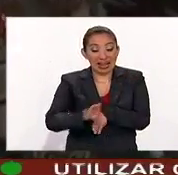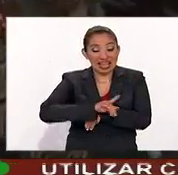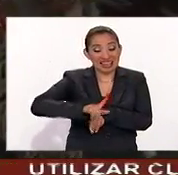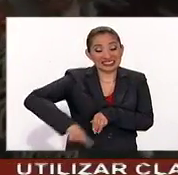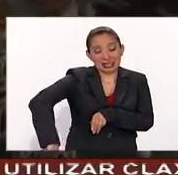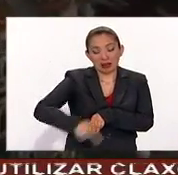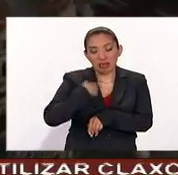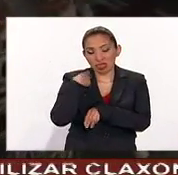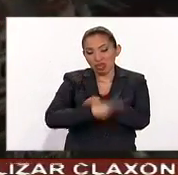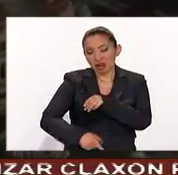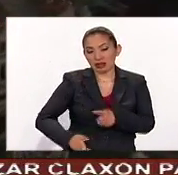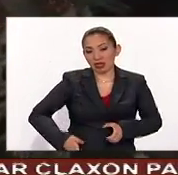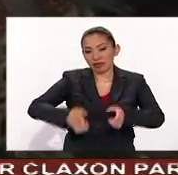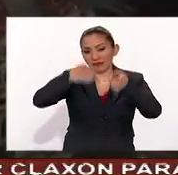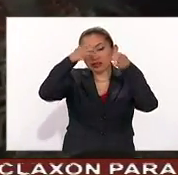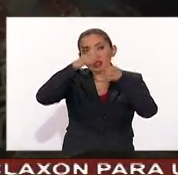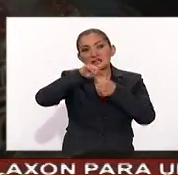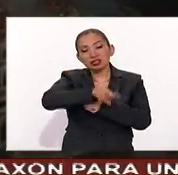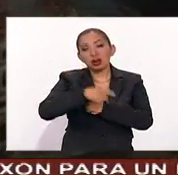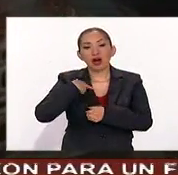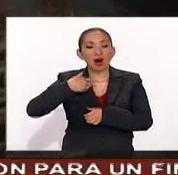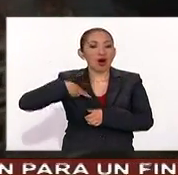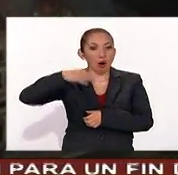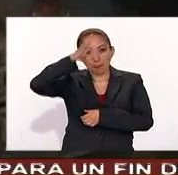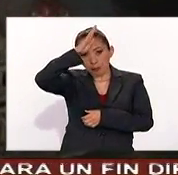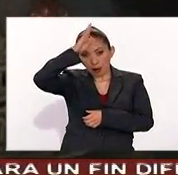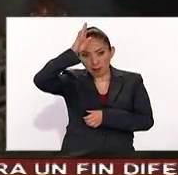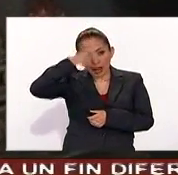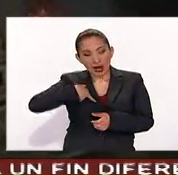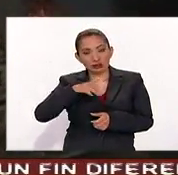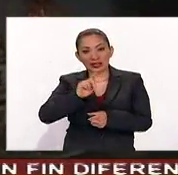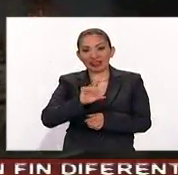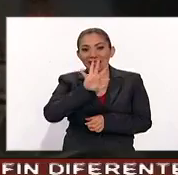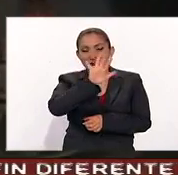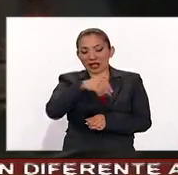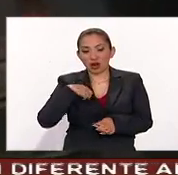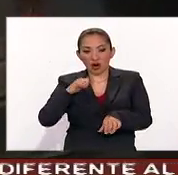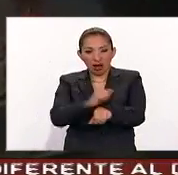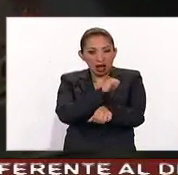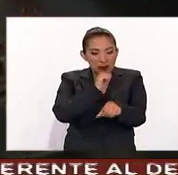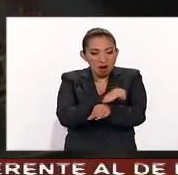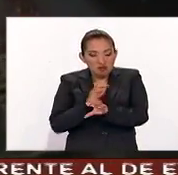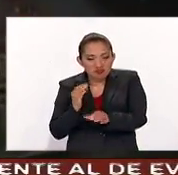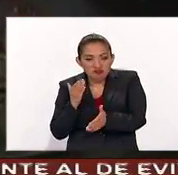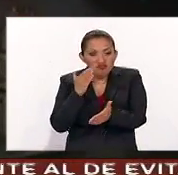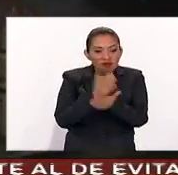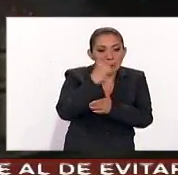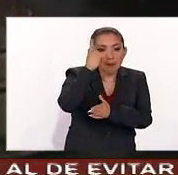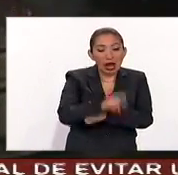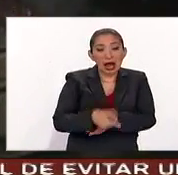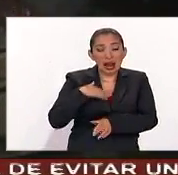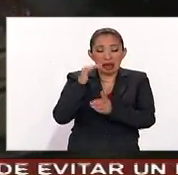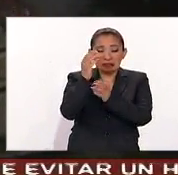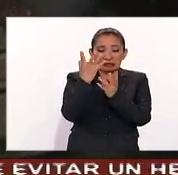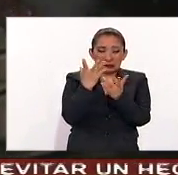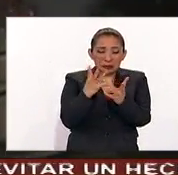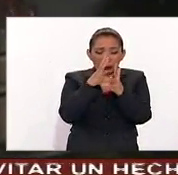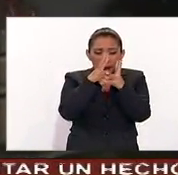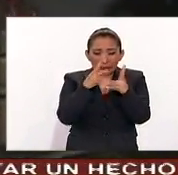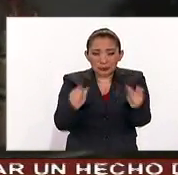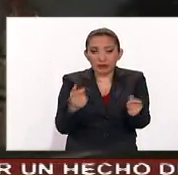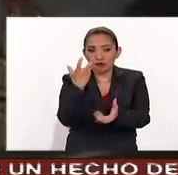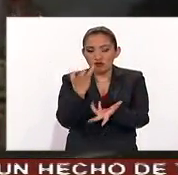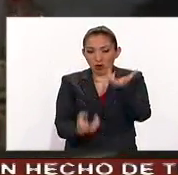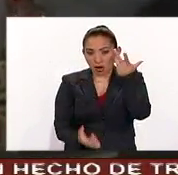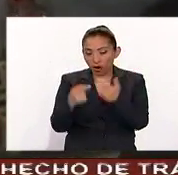gran parte del edificio de acuerdo con los bomberos que envió 35 unidades para tratar de contener las llamas.